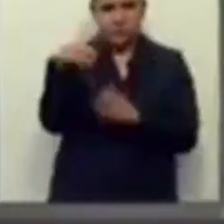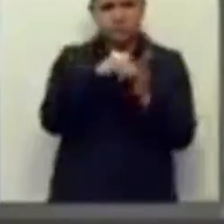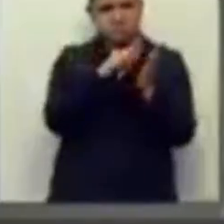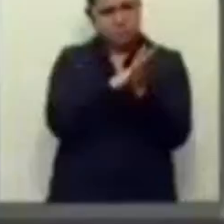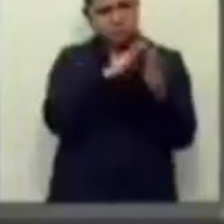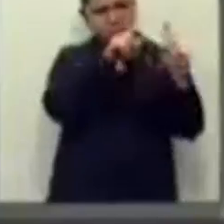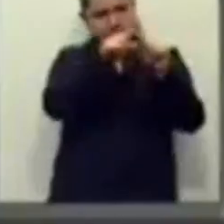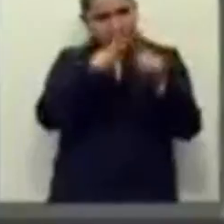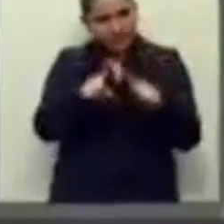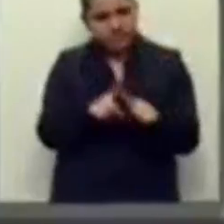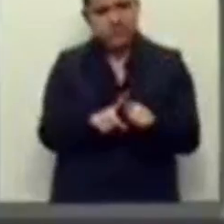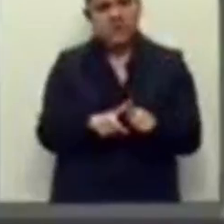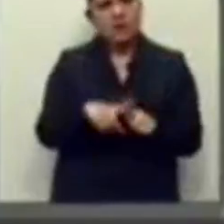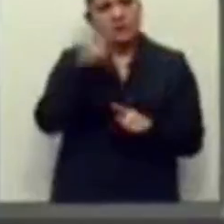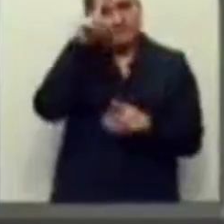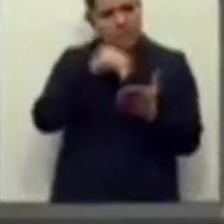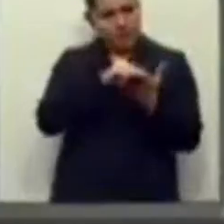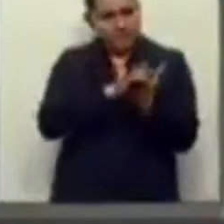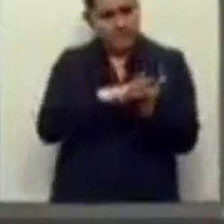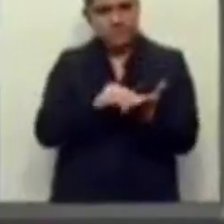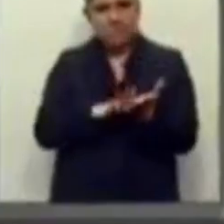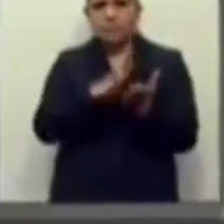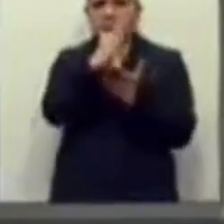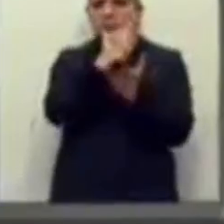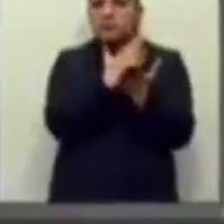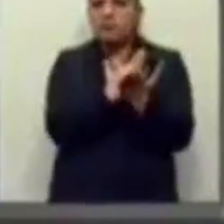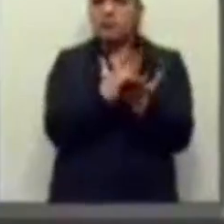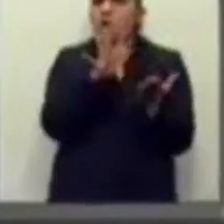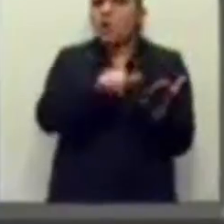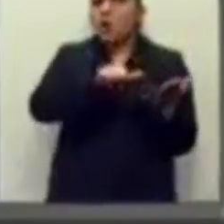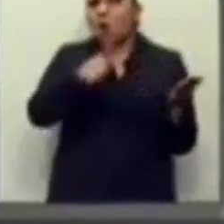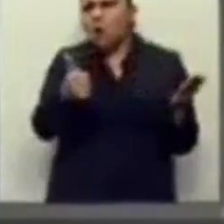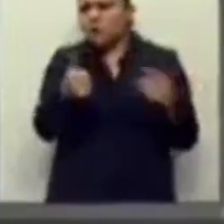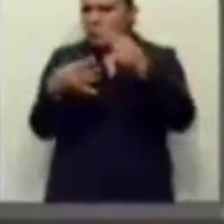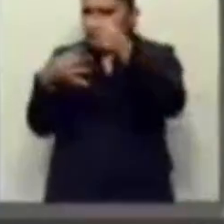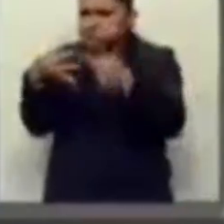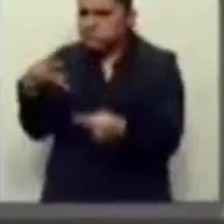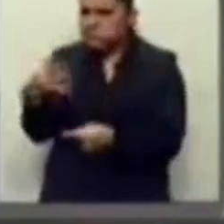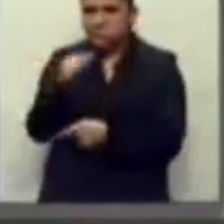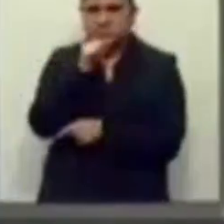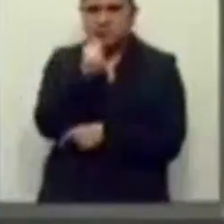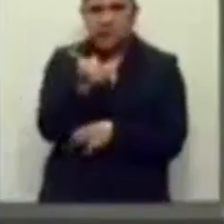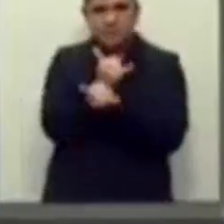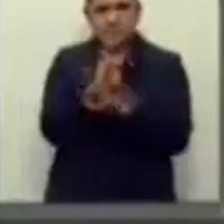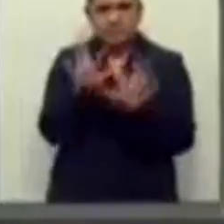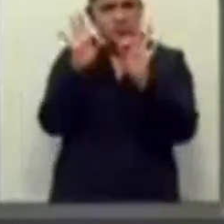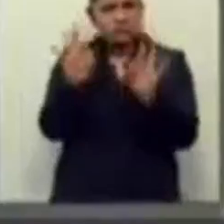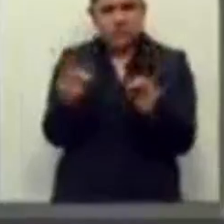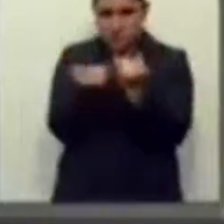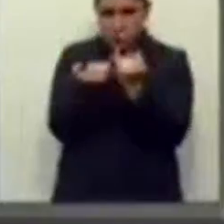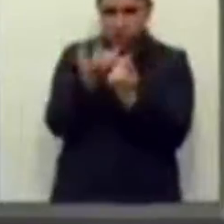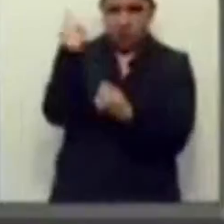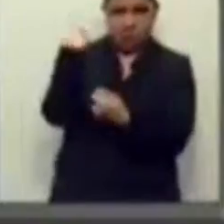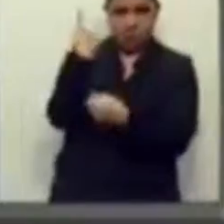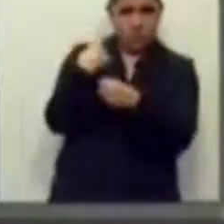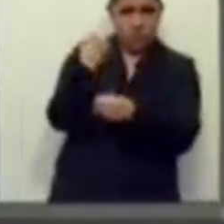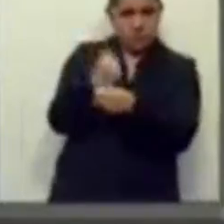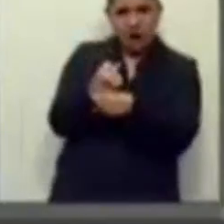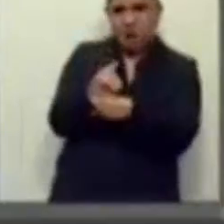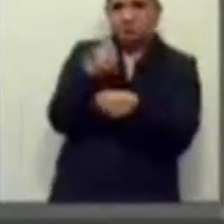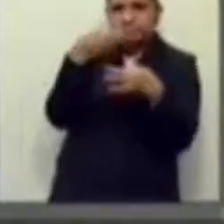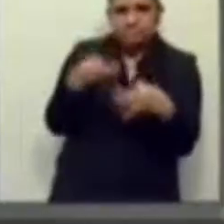y no sabemos el detalle de los mismos, como no lo supimos el año pasado. Todo esto es parte